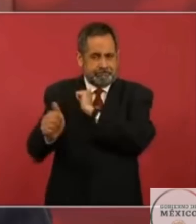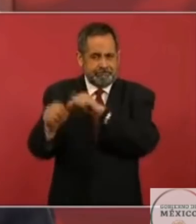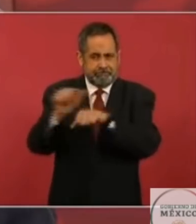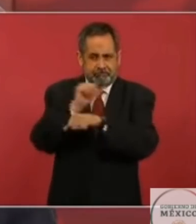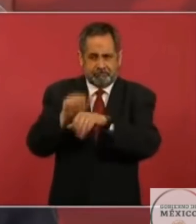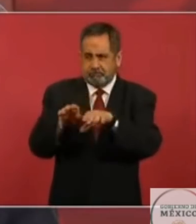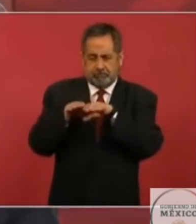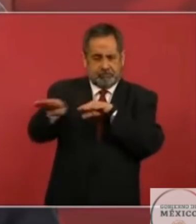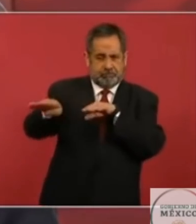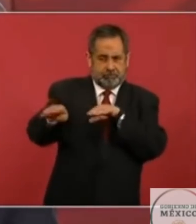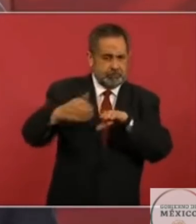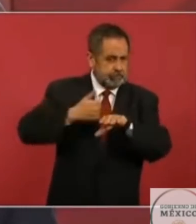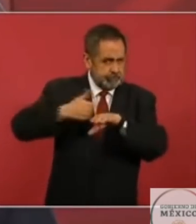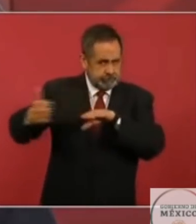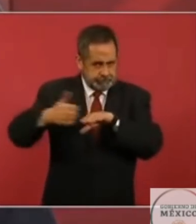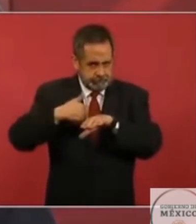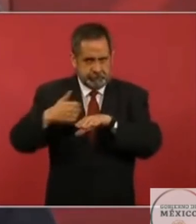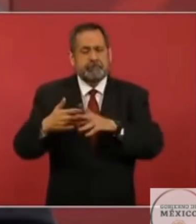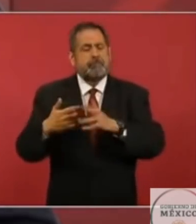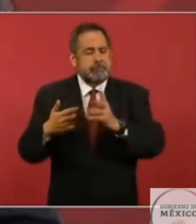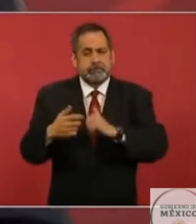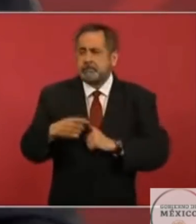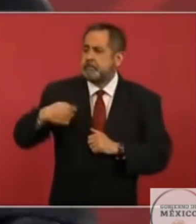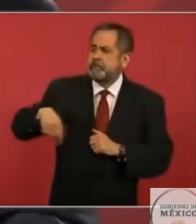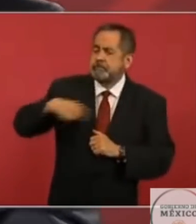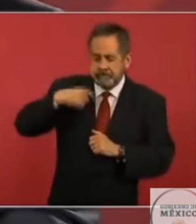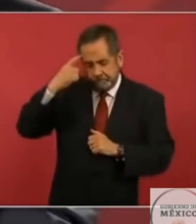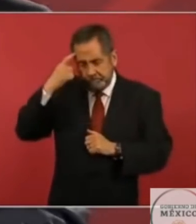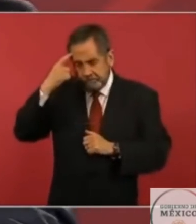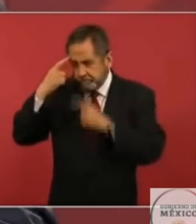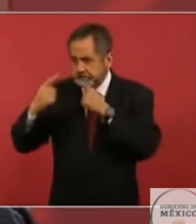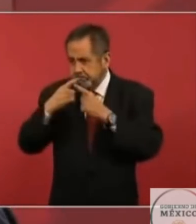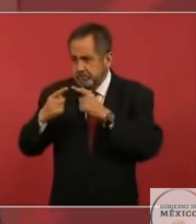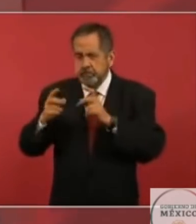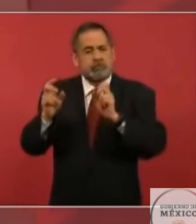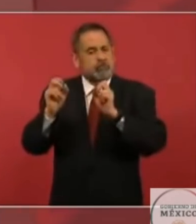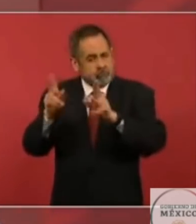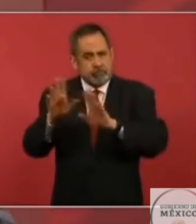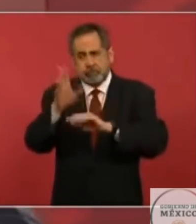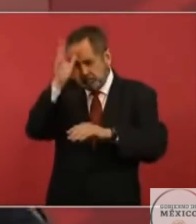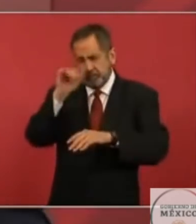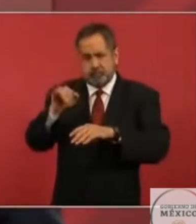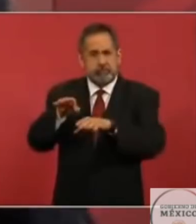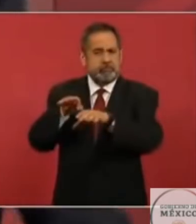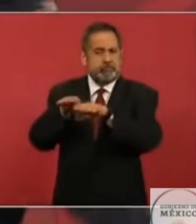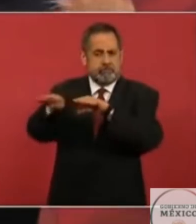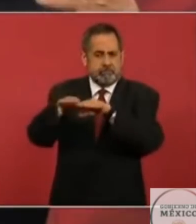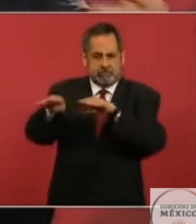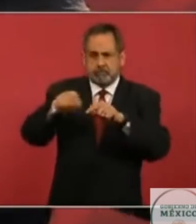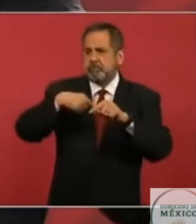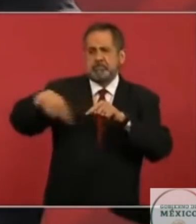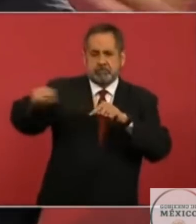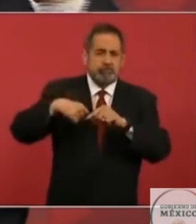se llegó al acuerdo de que van a permitir el paso de la autopista porque ya estaba